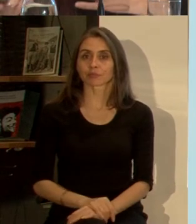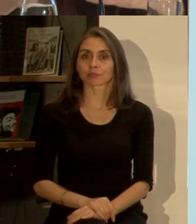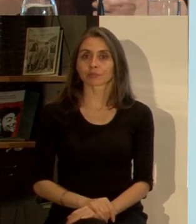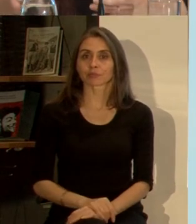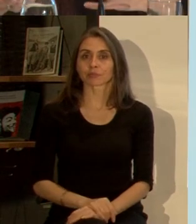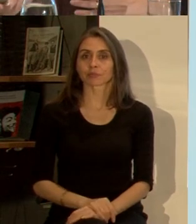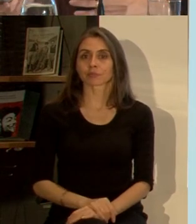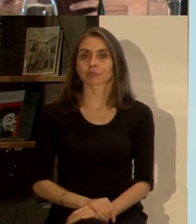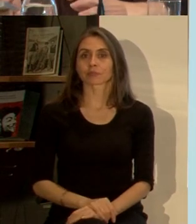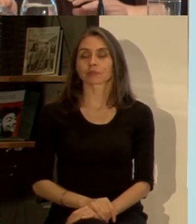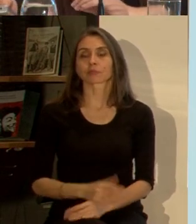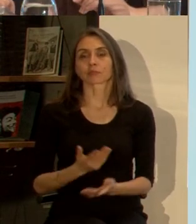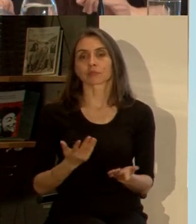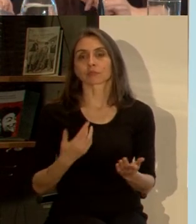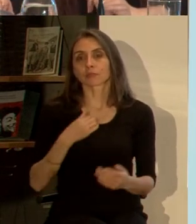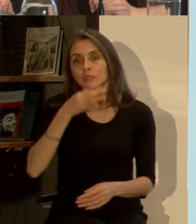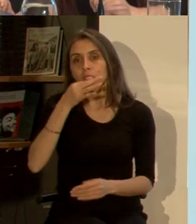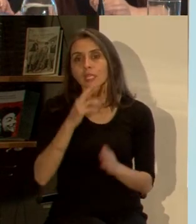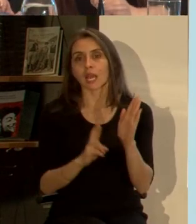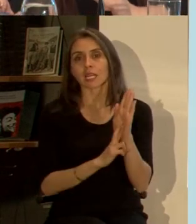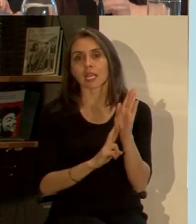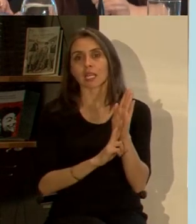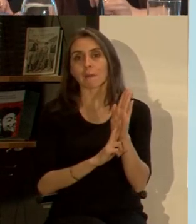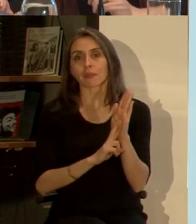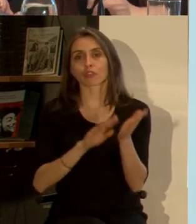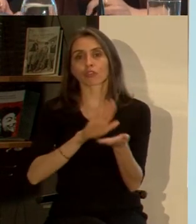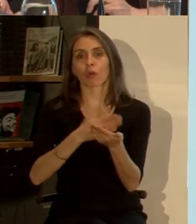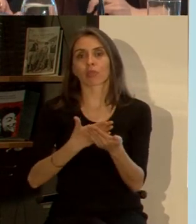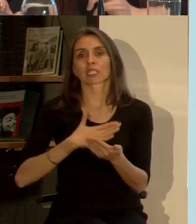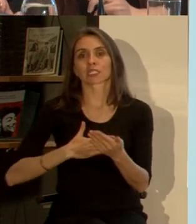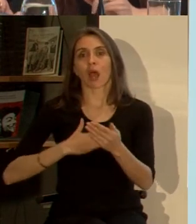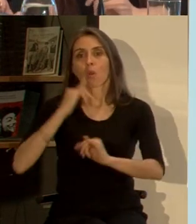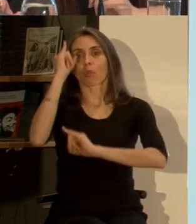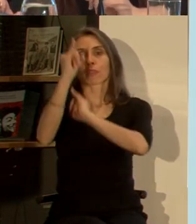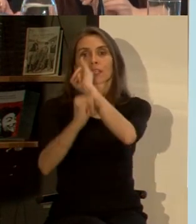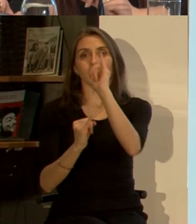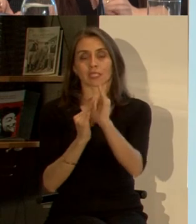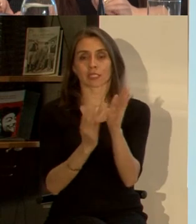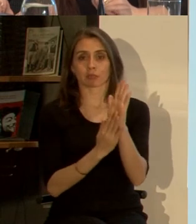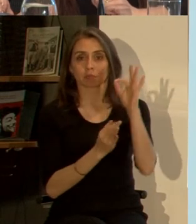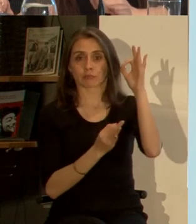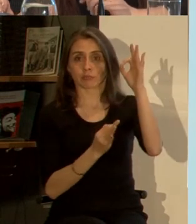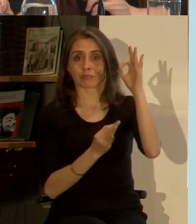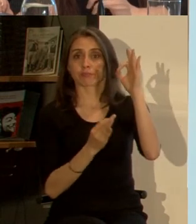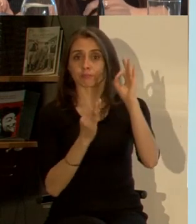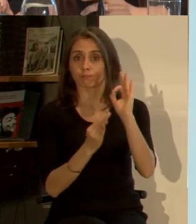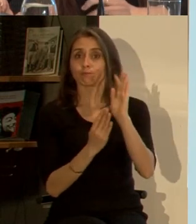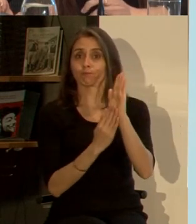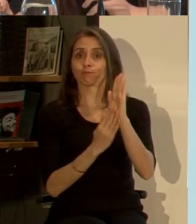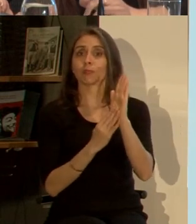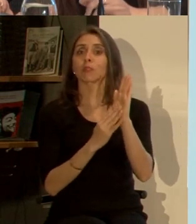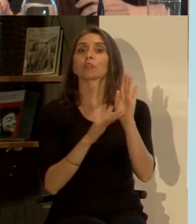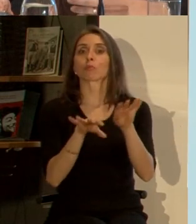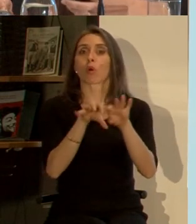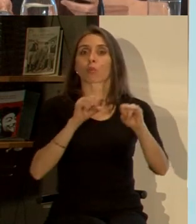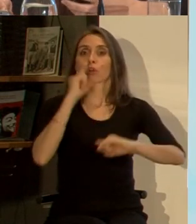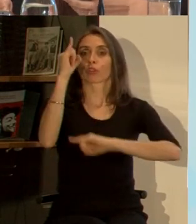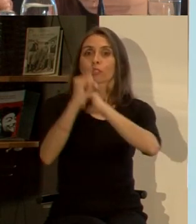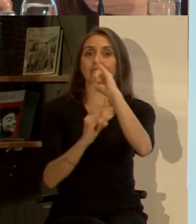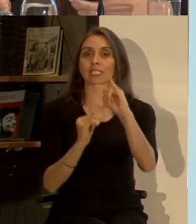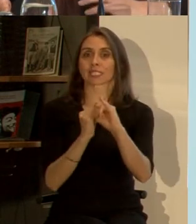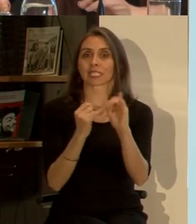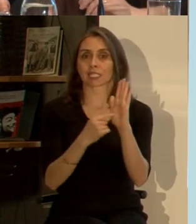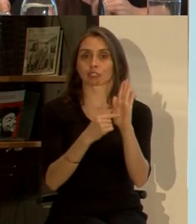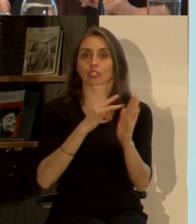y para eso no puedo dejar de hablar del reglamento sanitario internacional este es un instrumento jurídico que es internacional y que en Chile